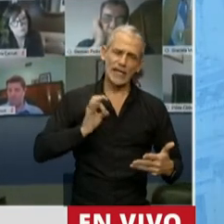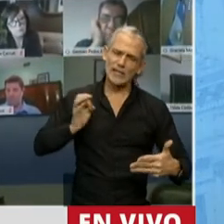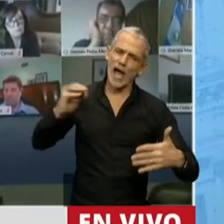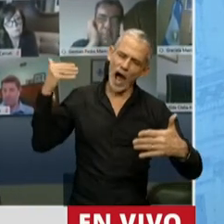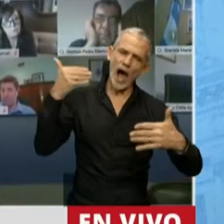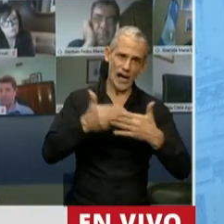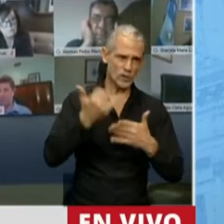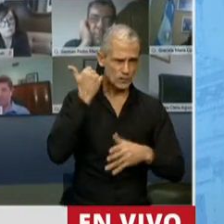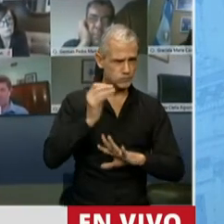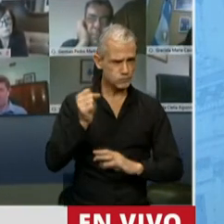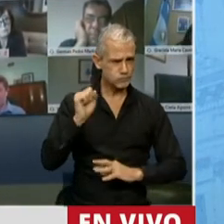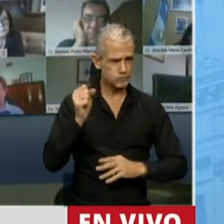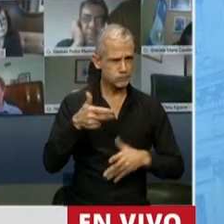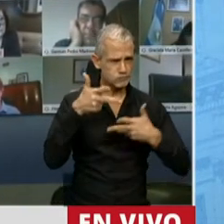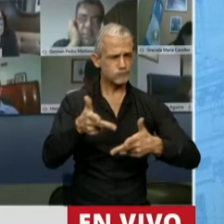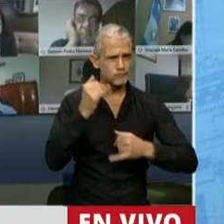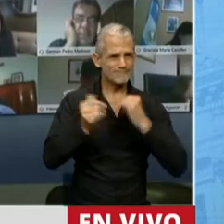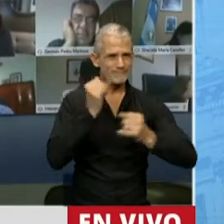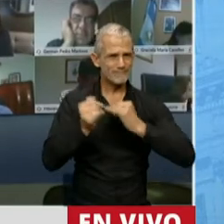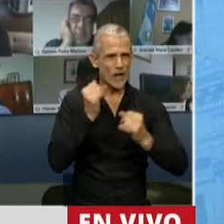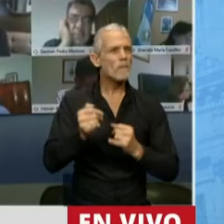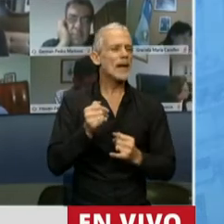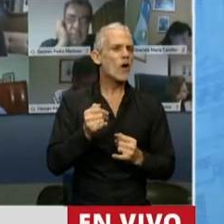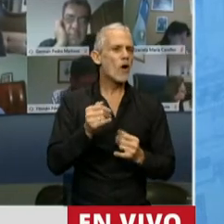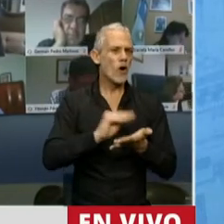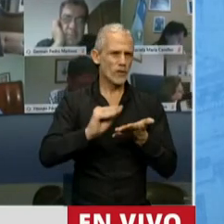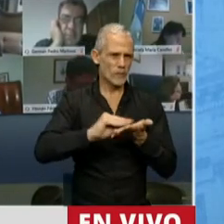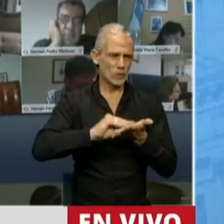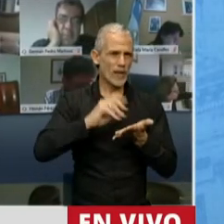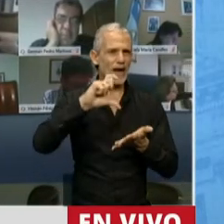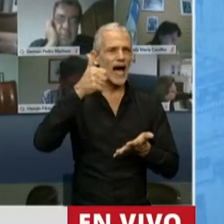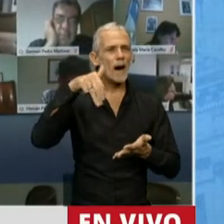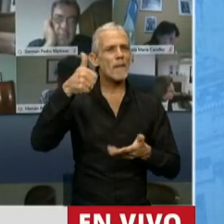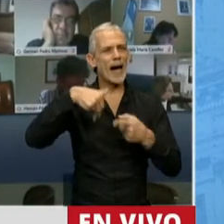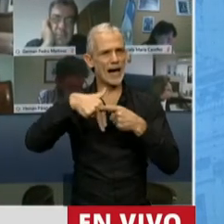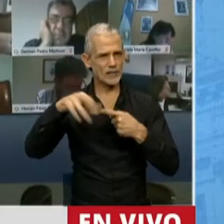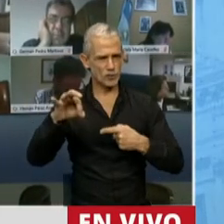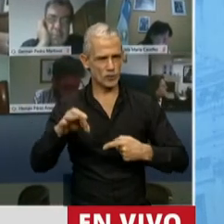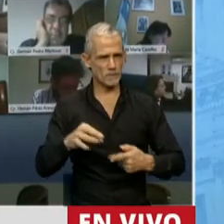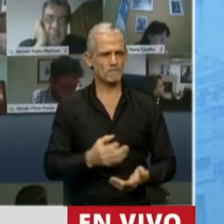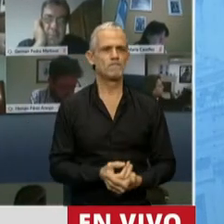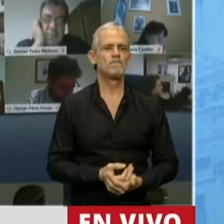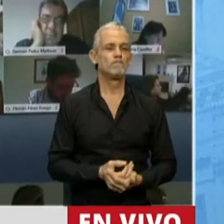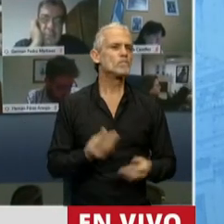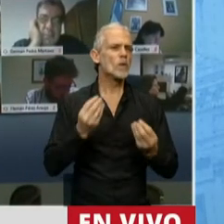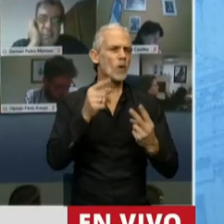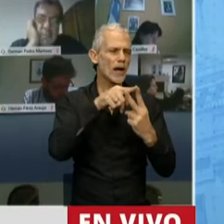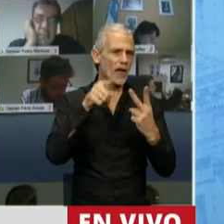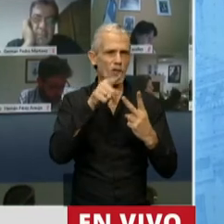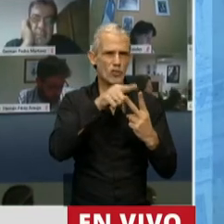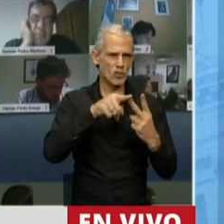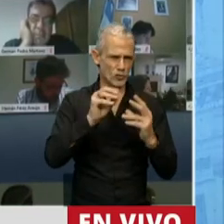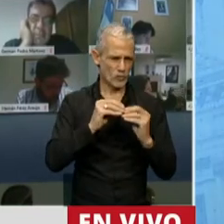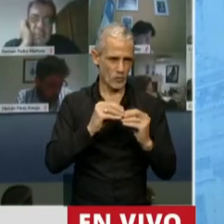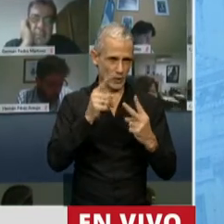años. Los destacó de manera fundamental la diputada Graciela Camaño. Y lo es por dos razones. Una